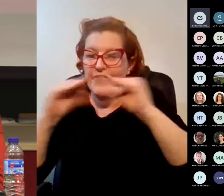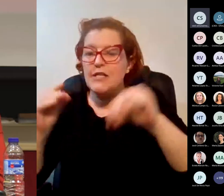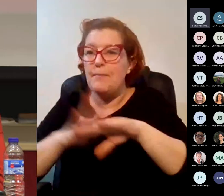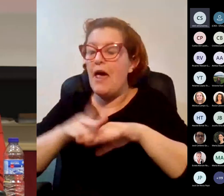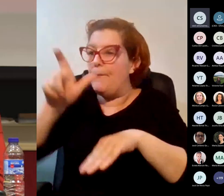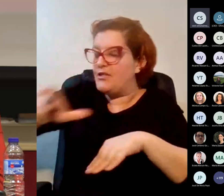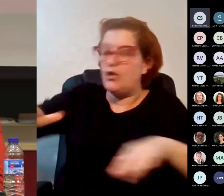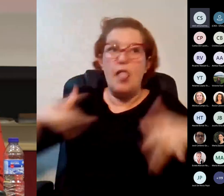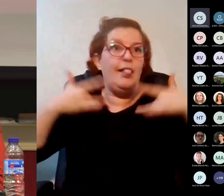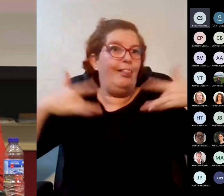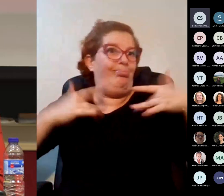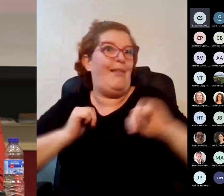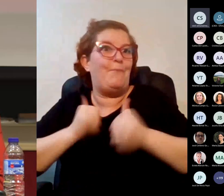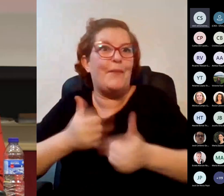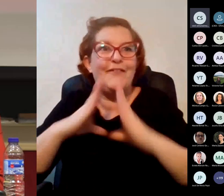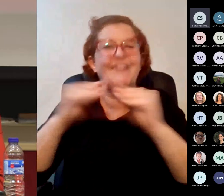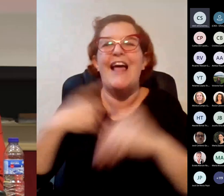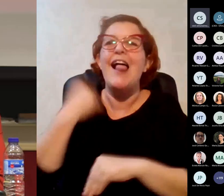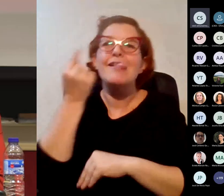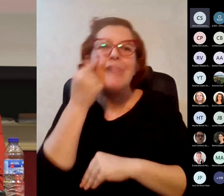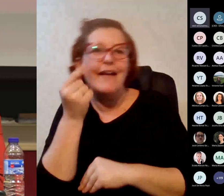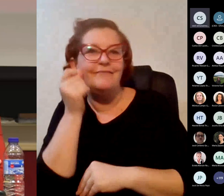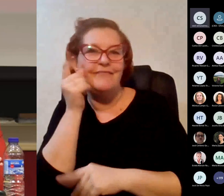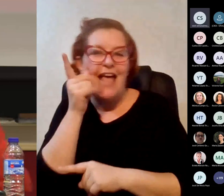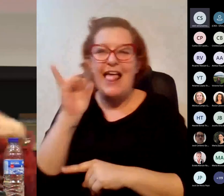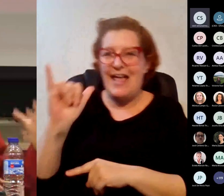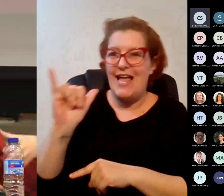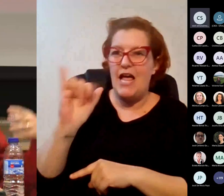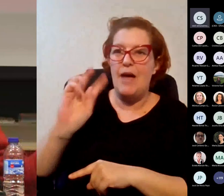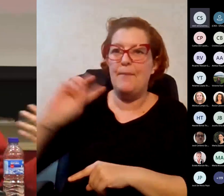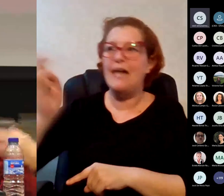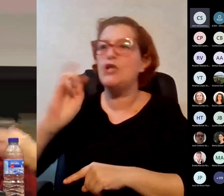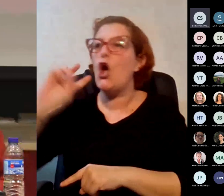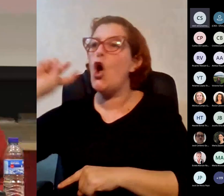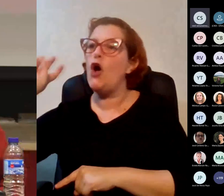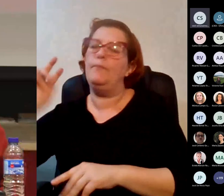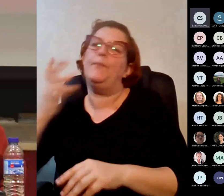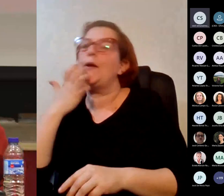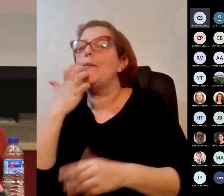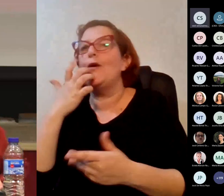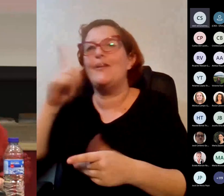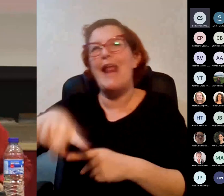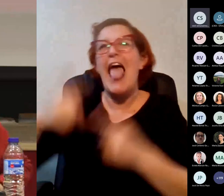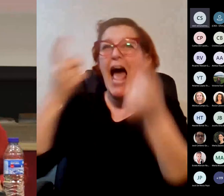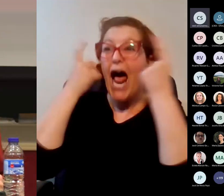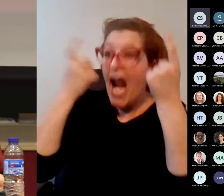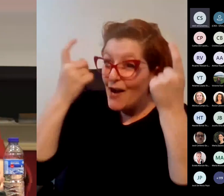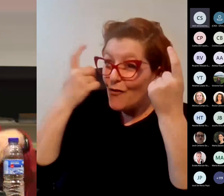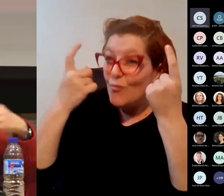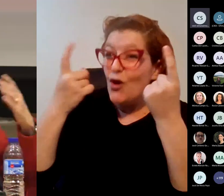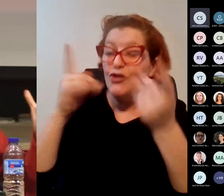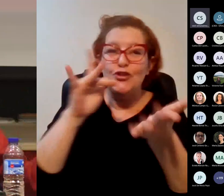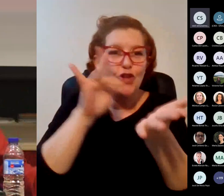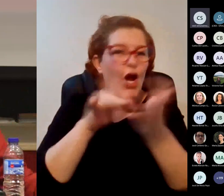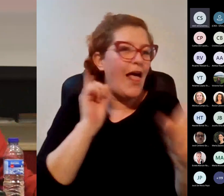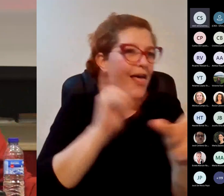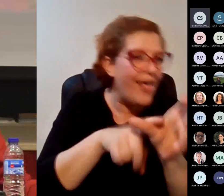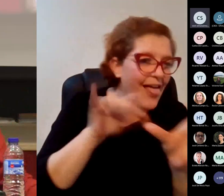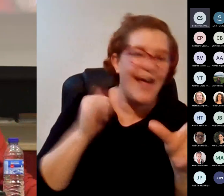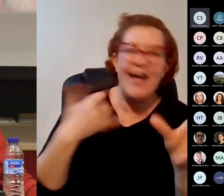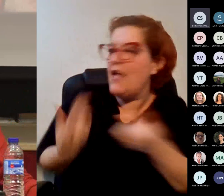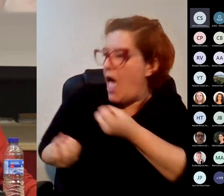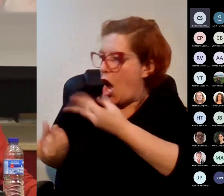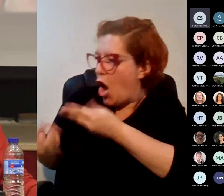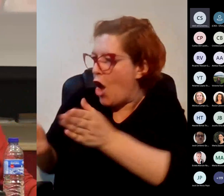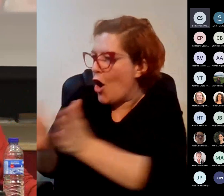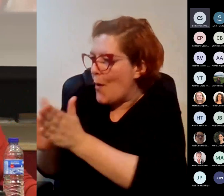que sepan y luego también funciona pues algunos estudiantes lo comentan con otros estudiantes y se ponen en contacto muchas